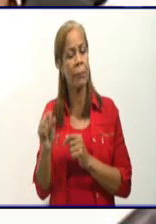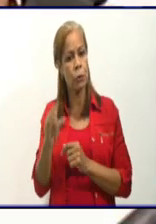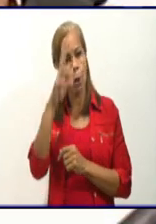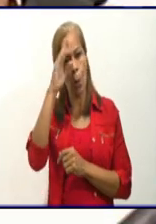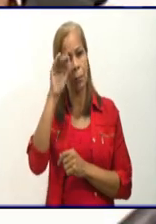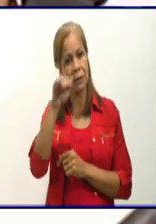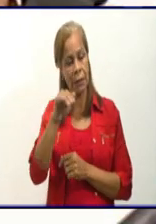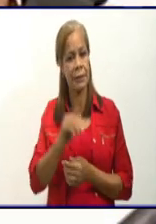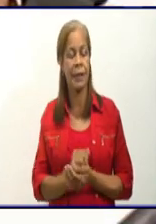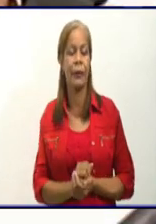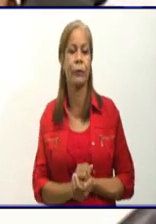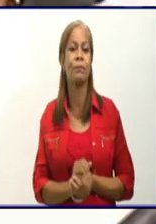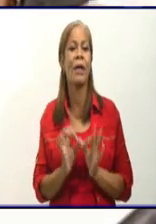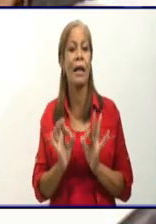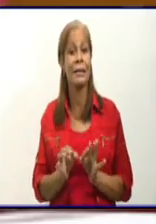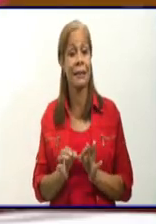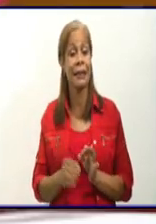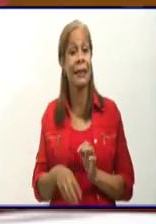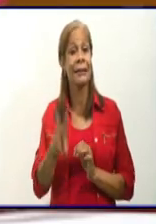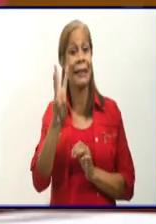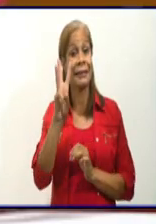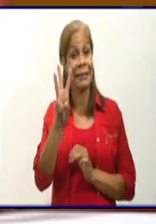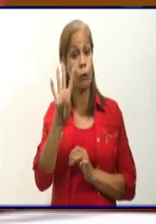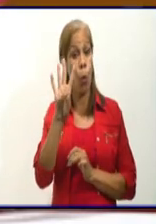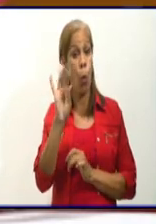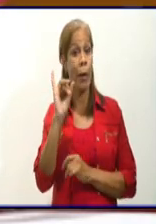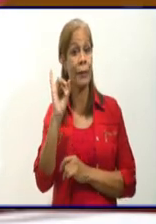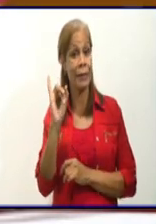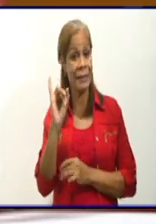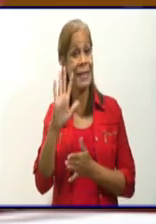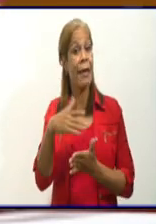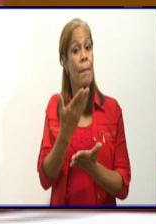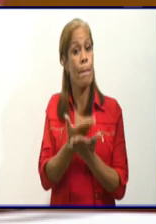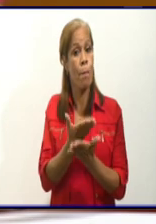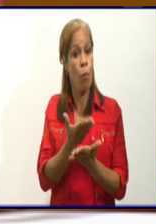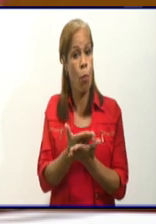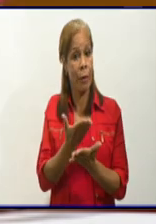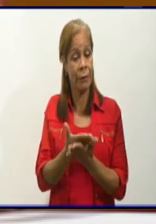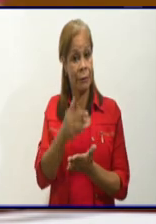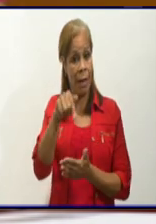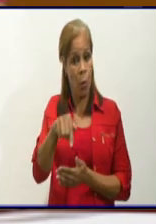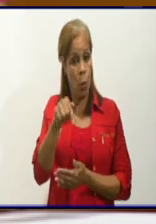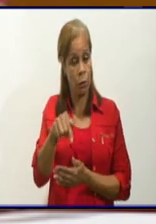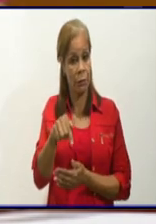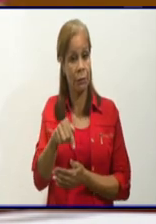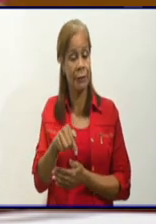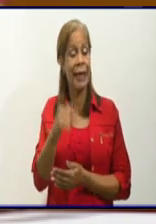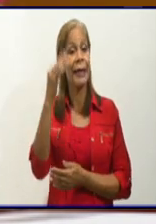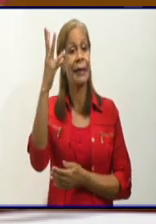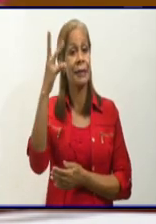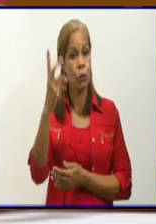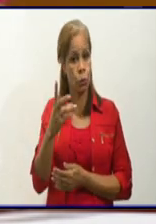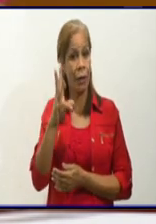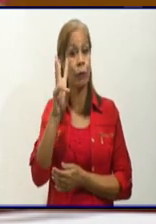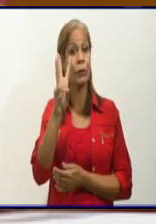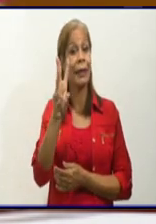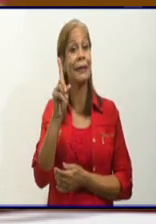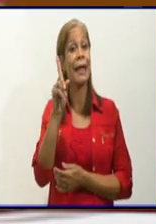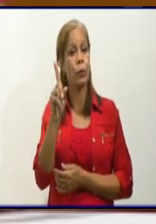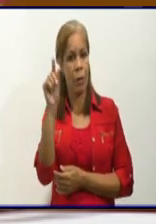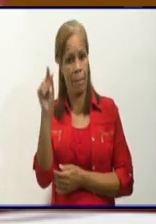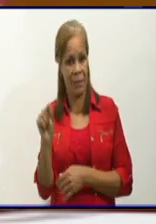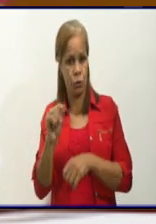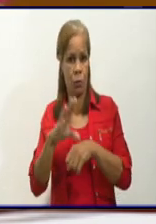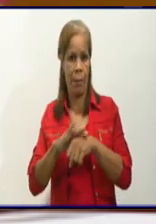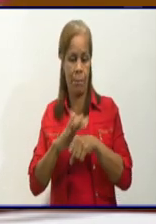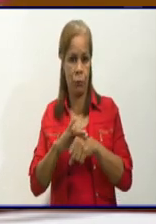Así es, de las 346 muestras procesadas, resultados recibidos acá, tenemos 31 pacientes positivos,